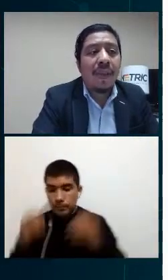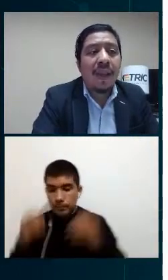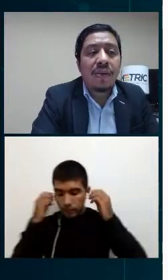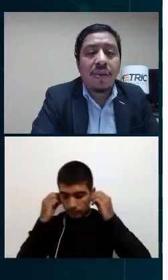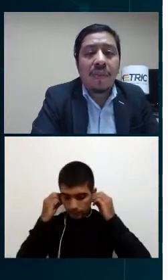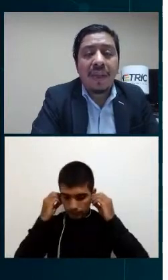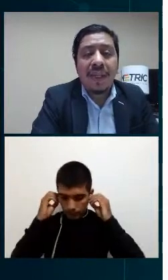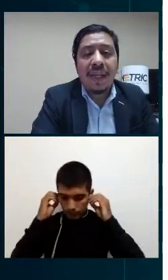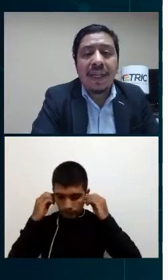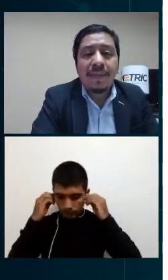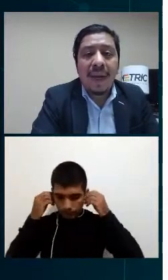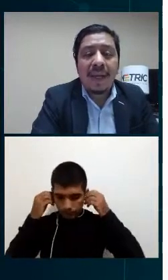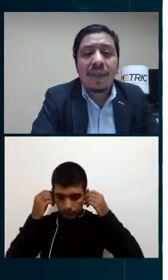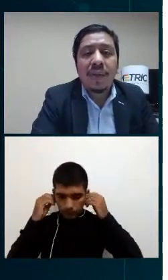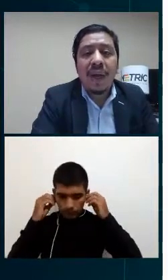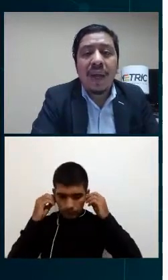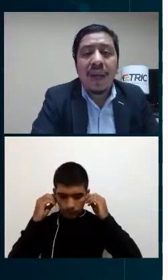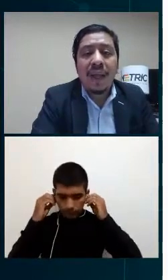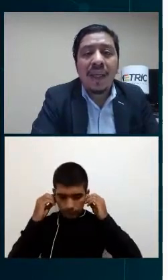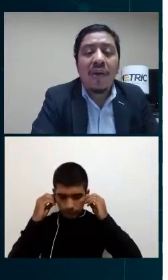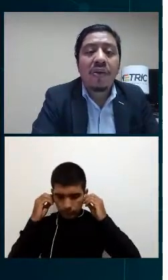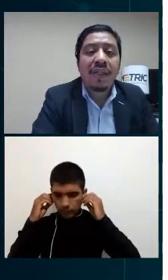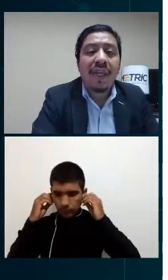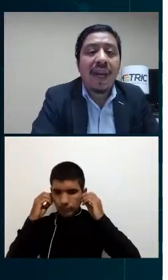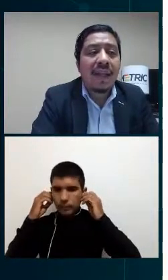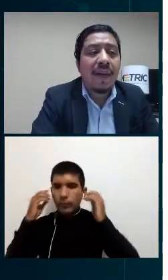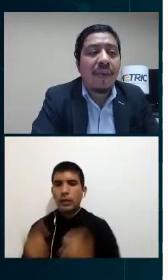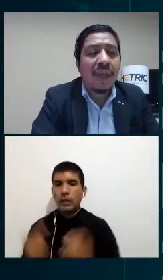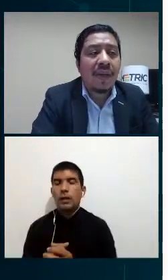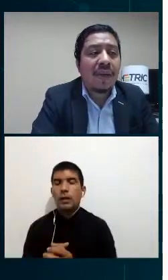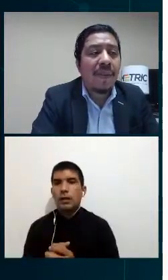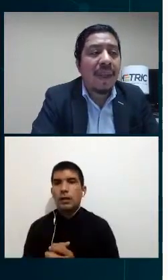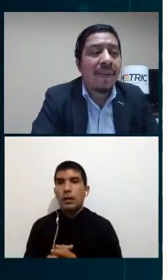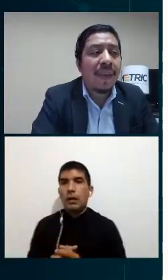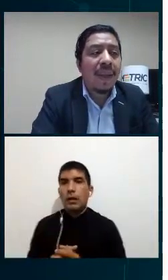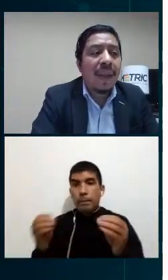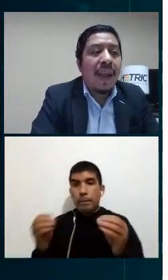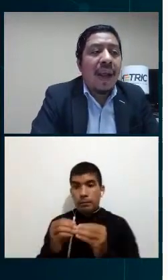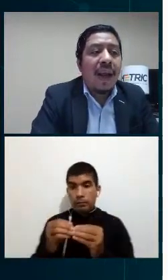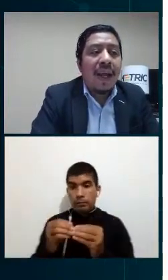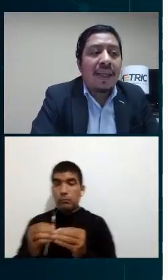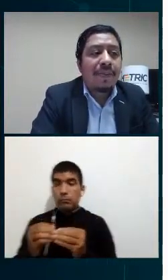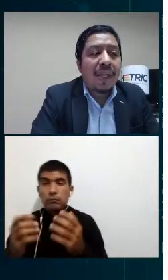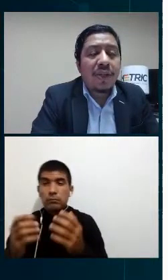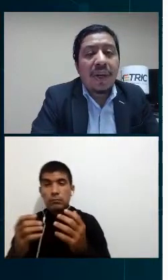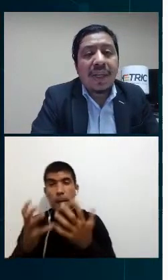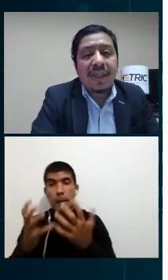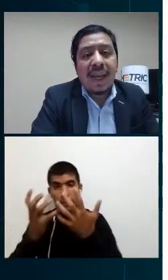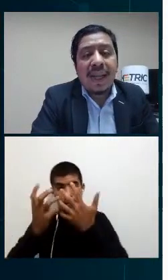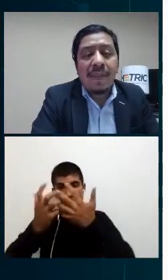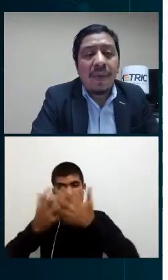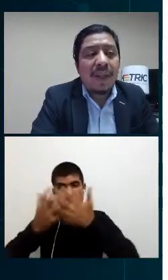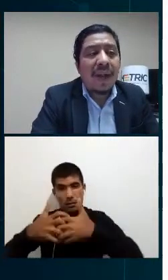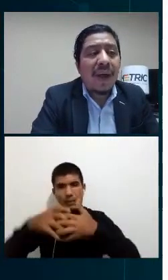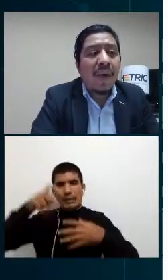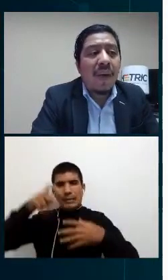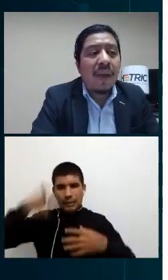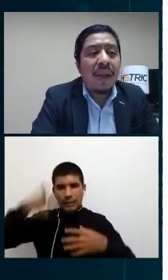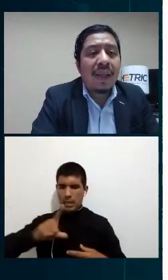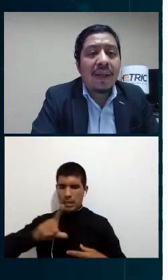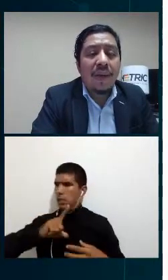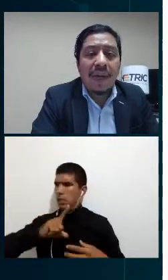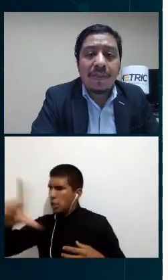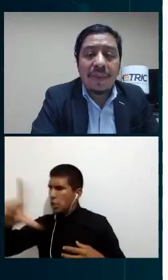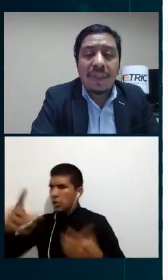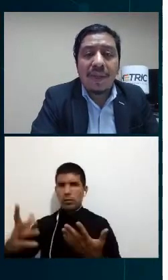proyecto y los grupos de interés para que estuvieran y conocieran del proyecto también las personas del equipo de trabajo